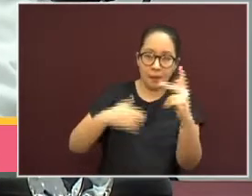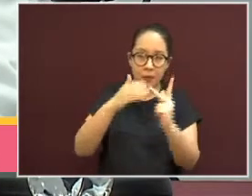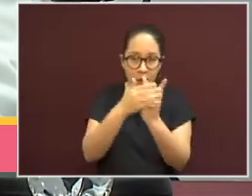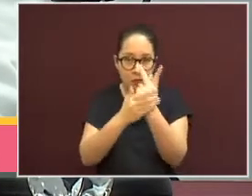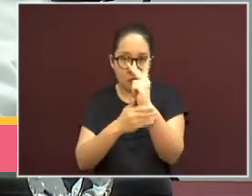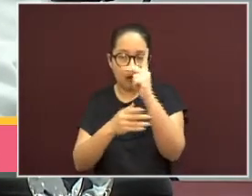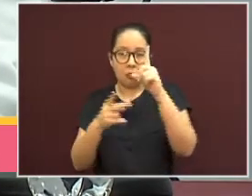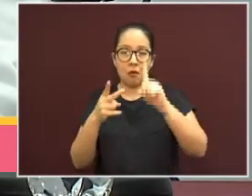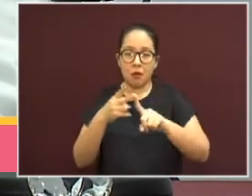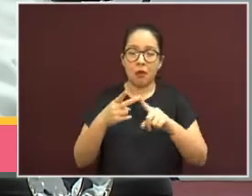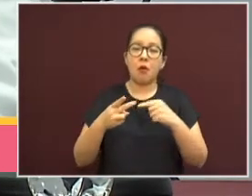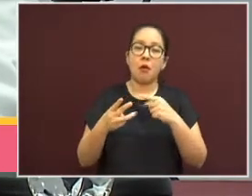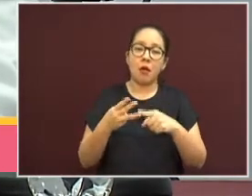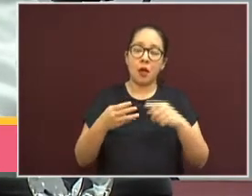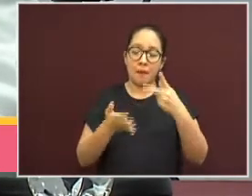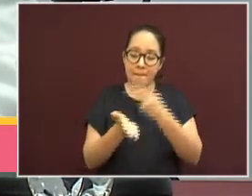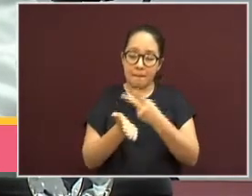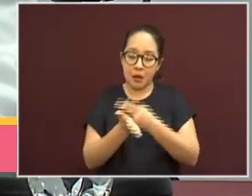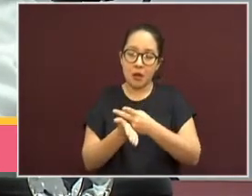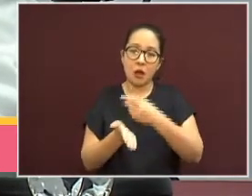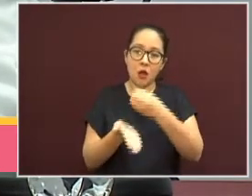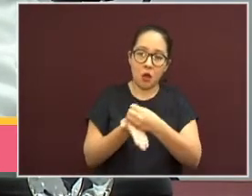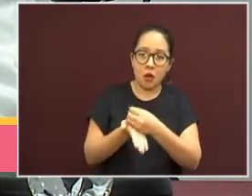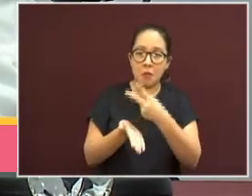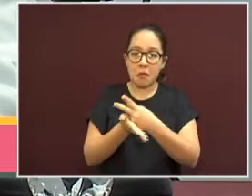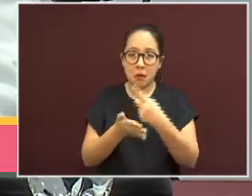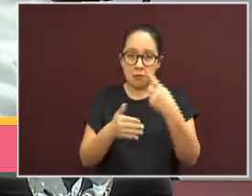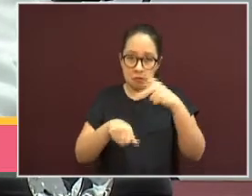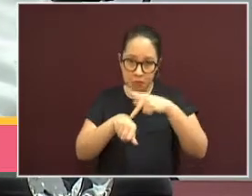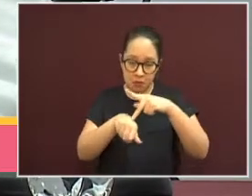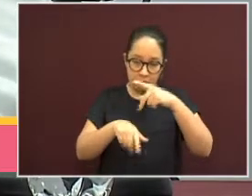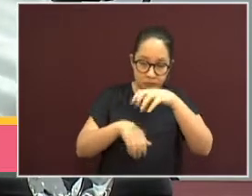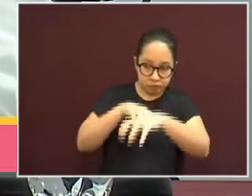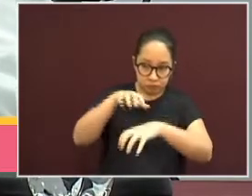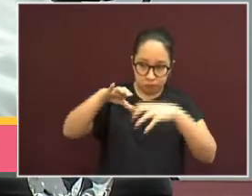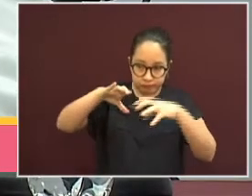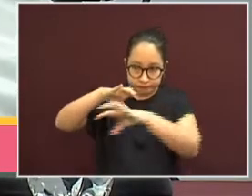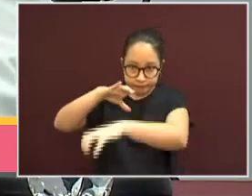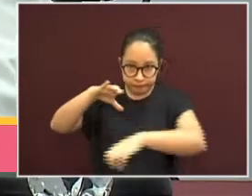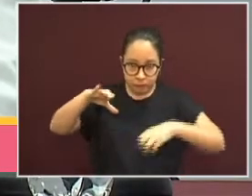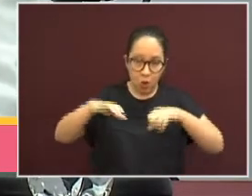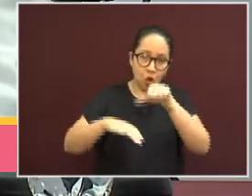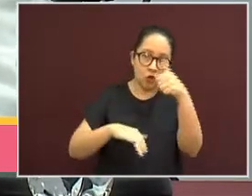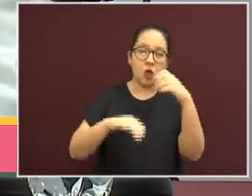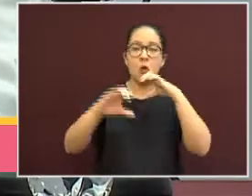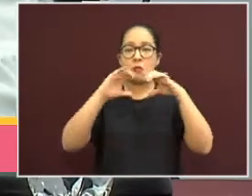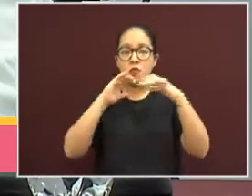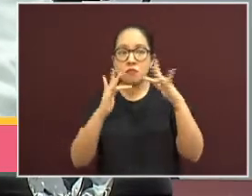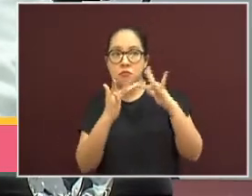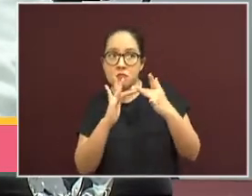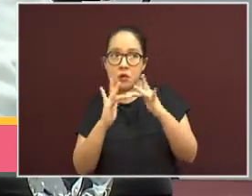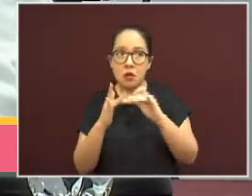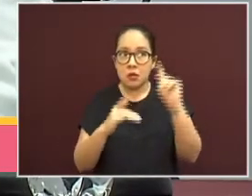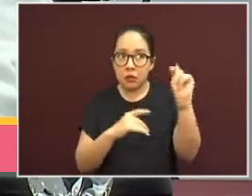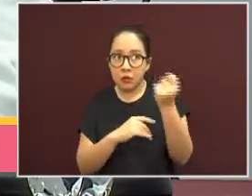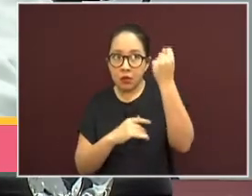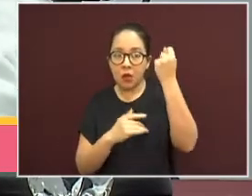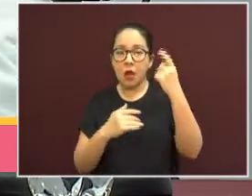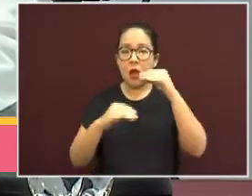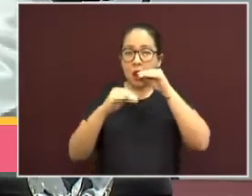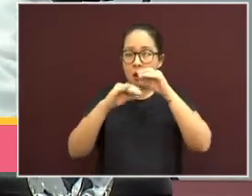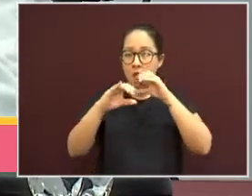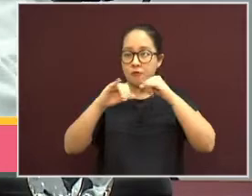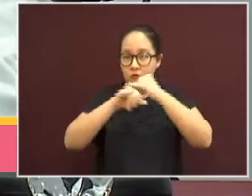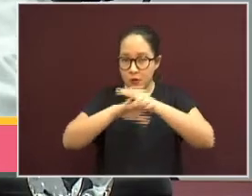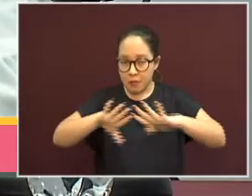minería, industria de la construcción y telecomunicaciones y medios de información, entre muchas otras.